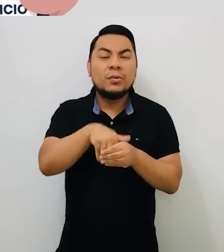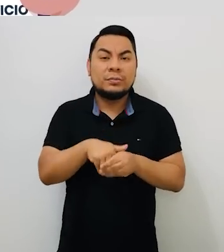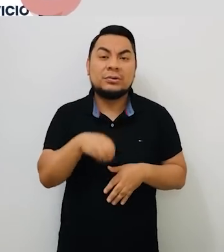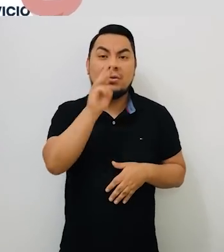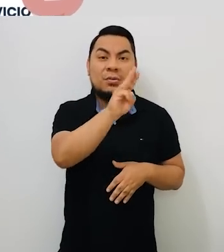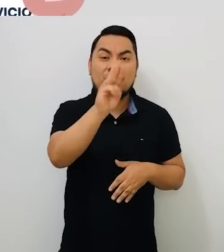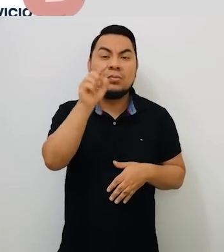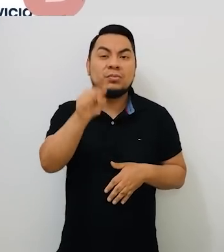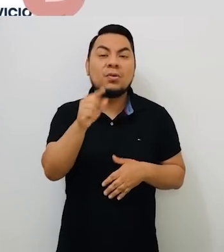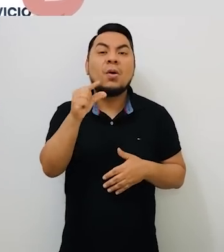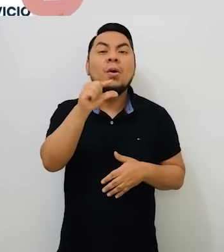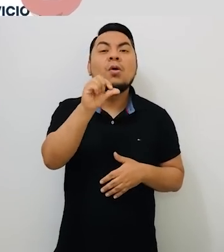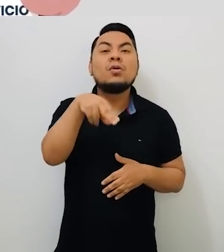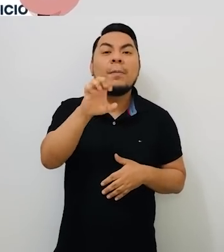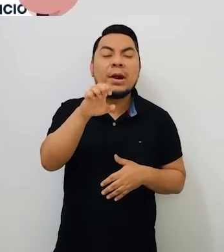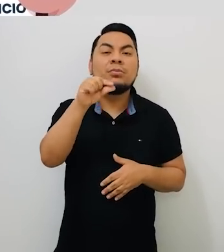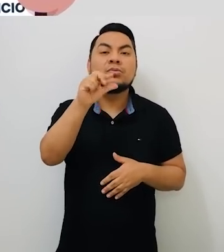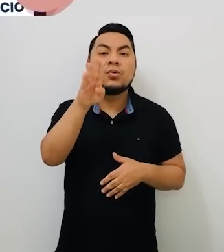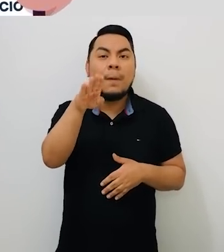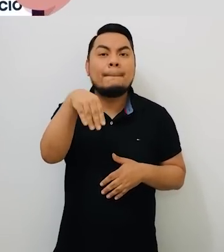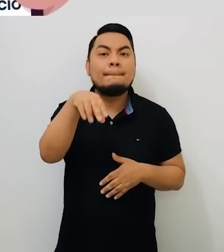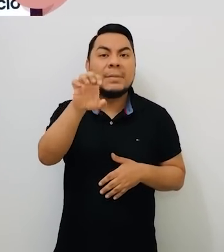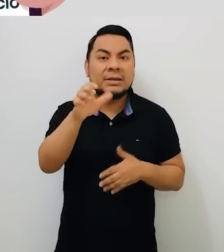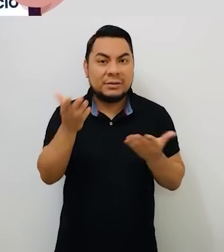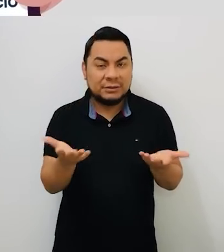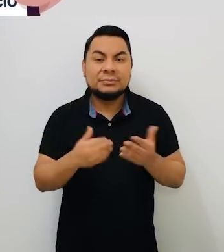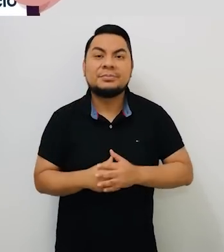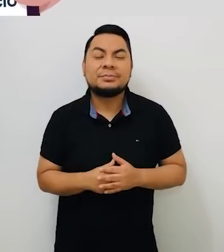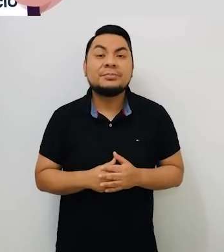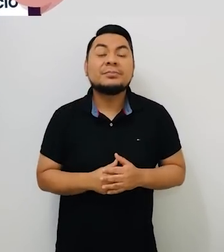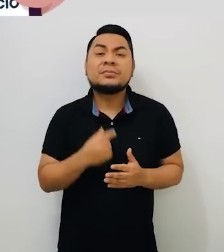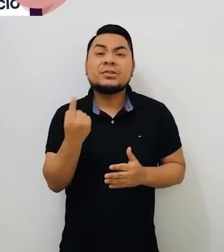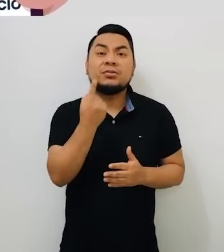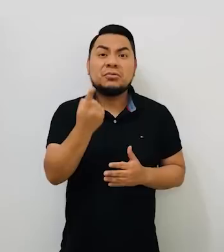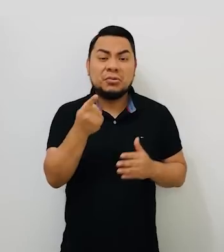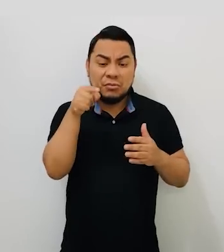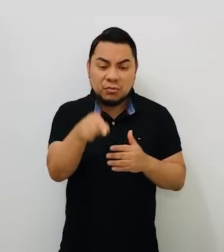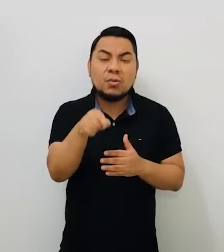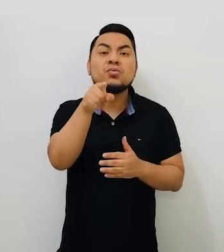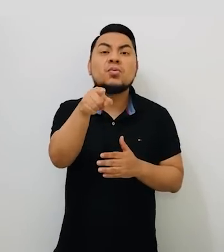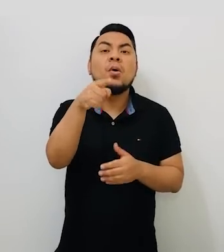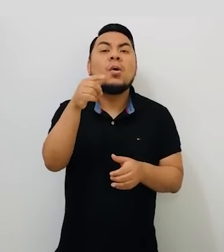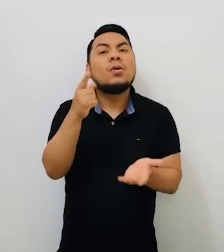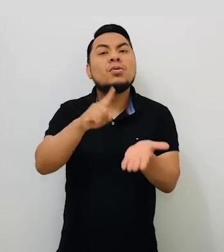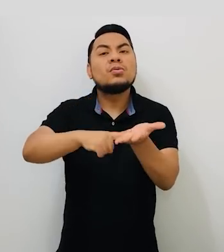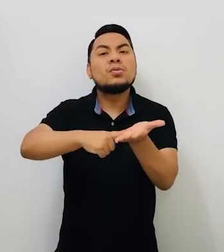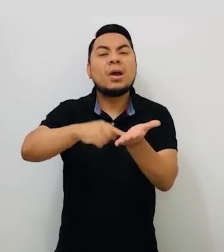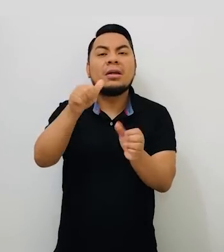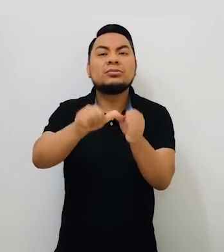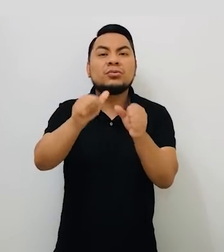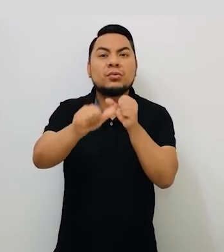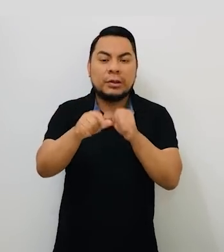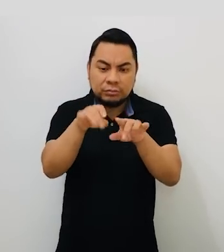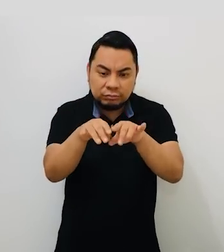web de la OMPE, www.ompe.gop.p. Solo ingresa tu número de